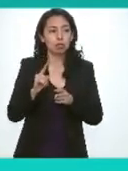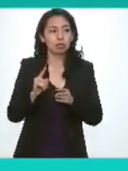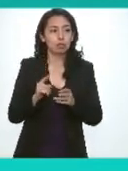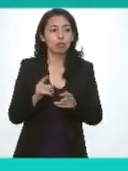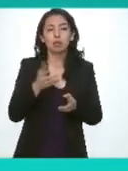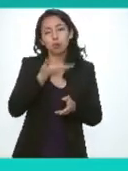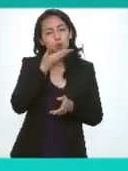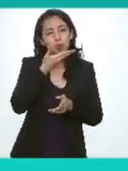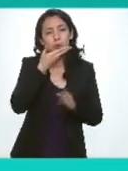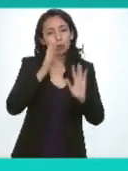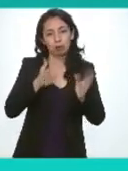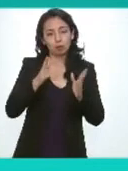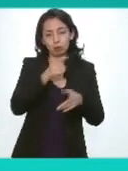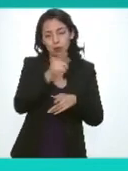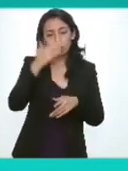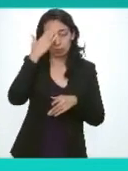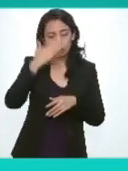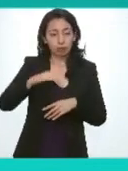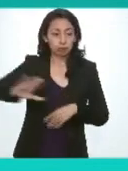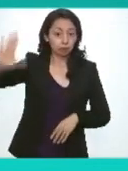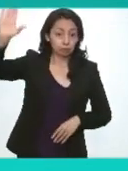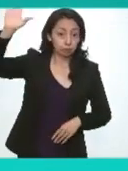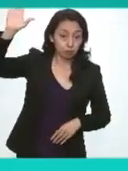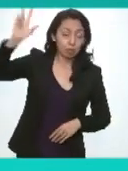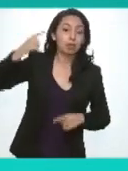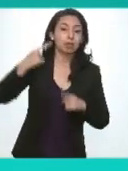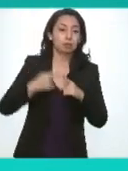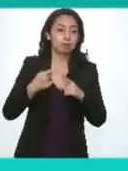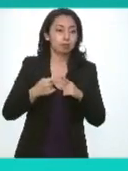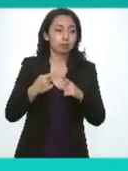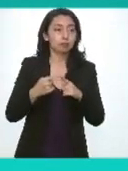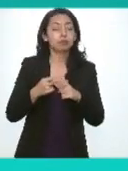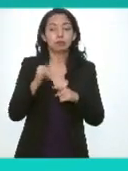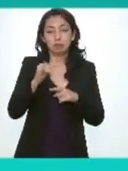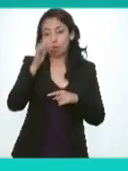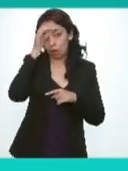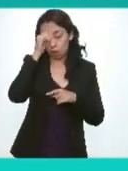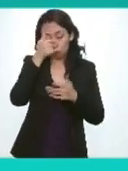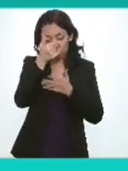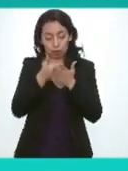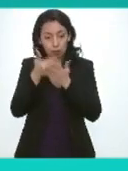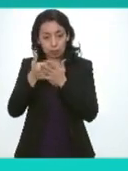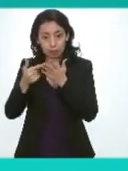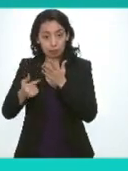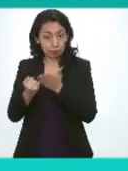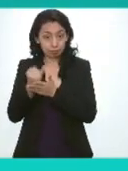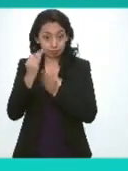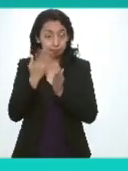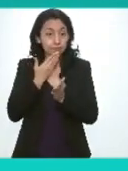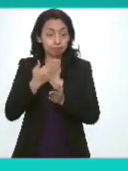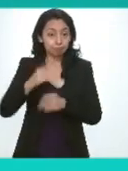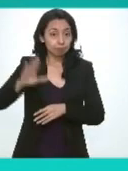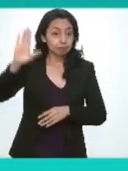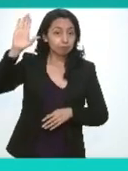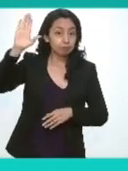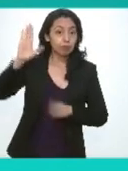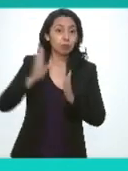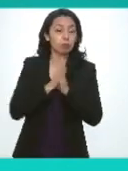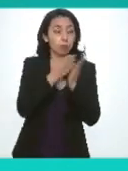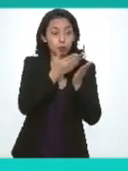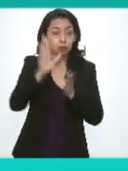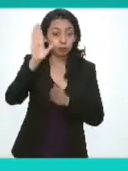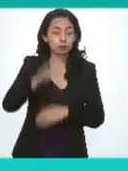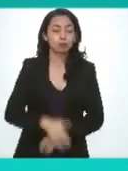forma acostumbrada de forma económica levantando las manos las personas que estén a favor de esta orden del día si me hicieran favor